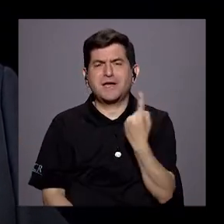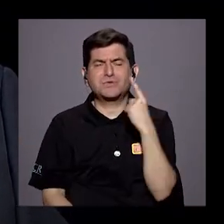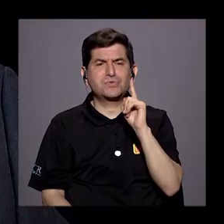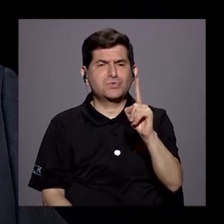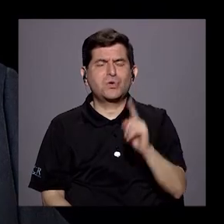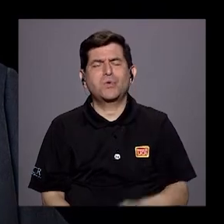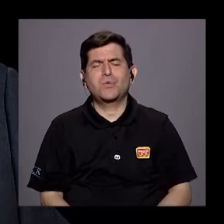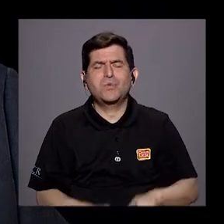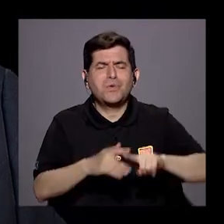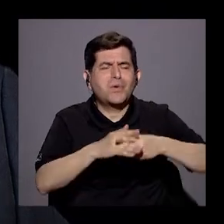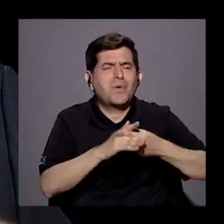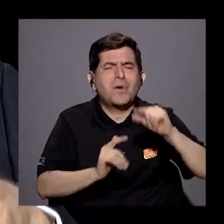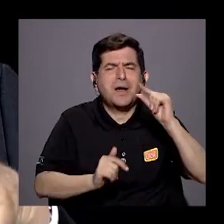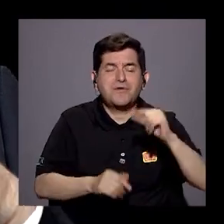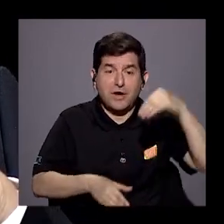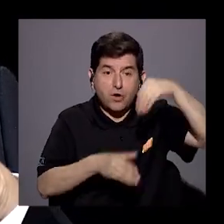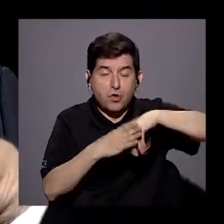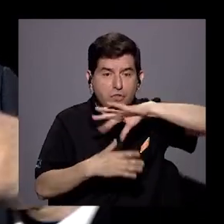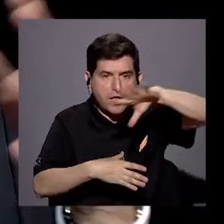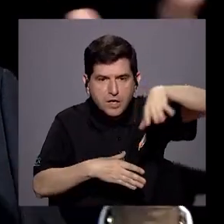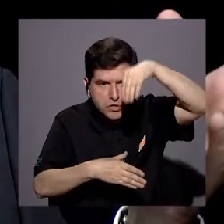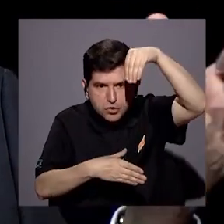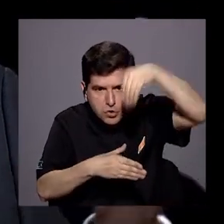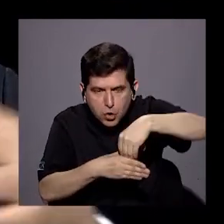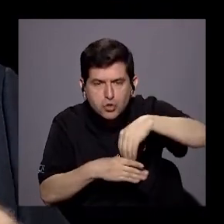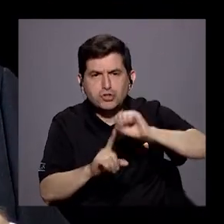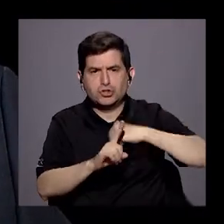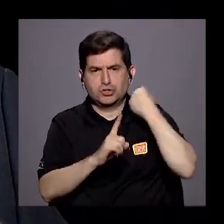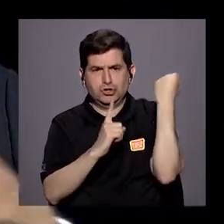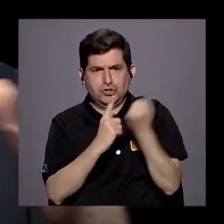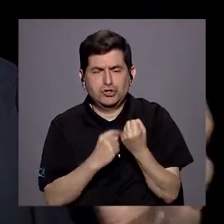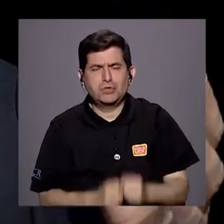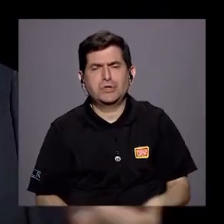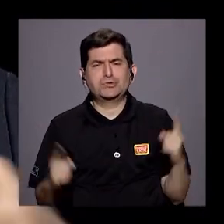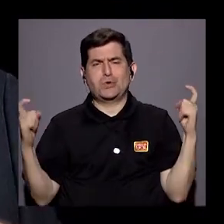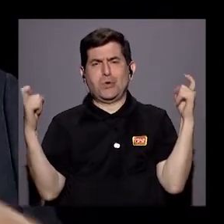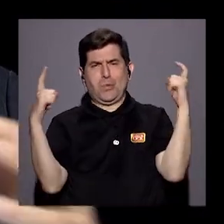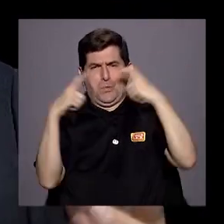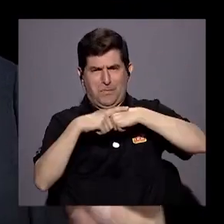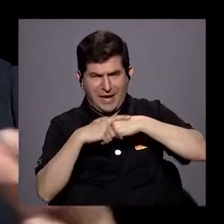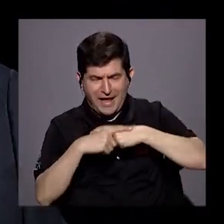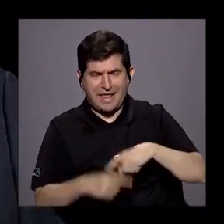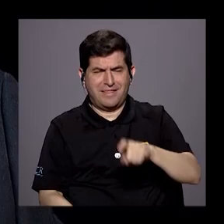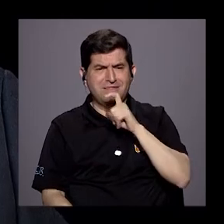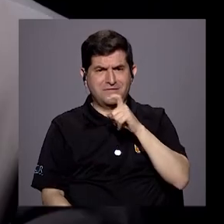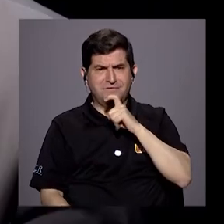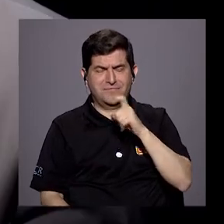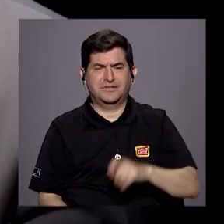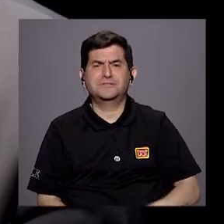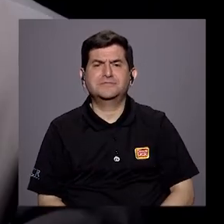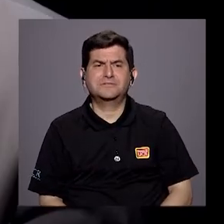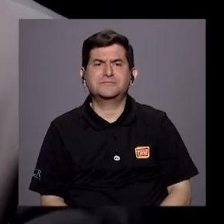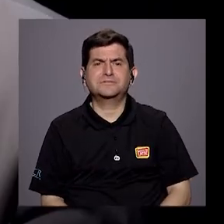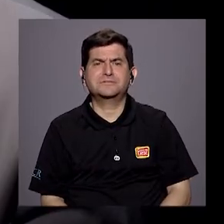simplemente un parche dentro del contexto de una situación mucho más compleja y mucho más difícil.